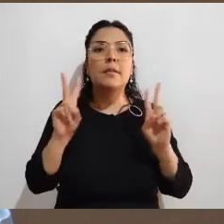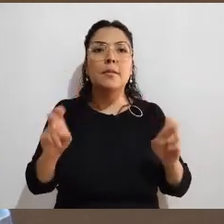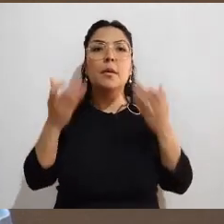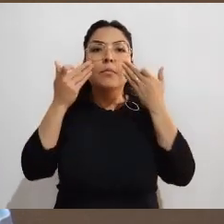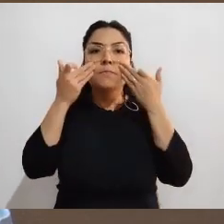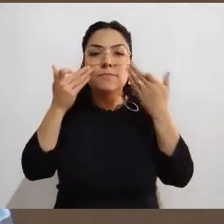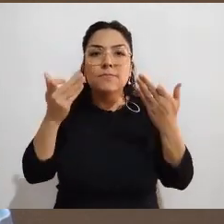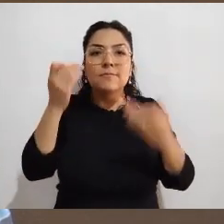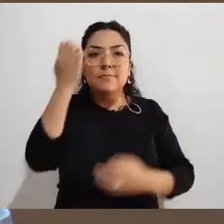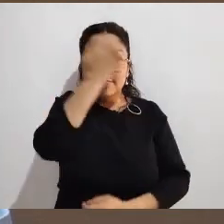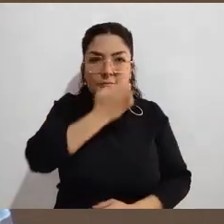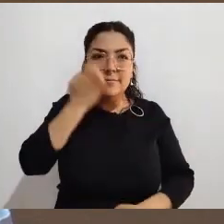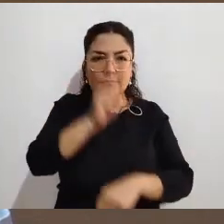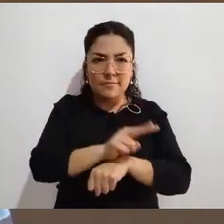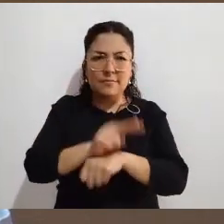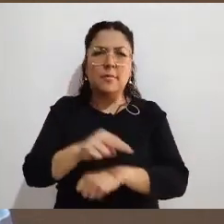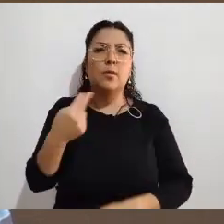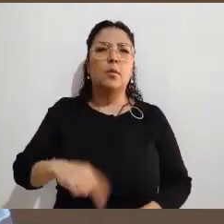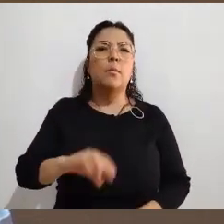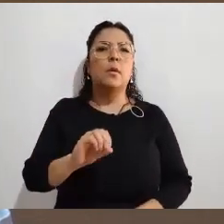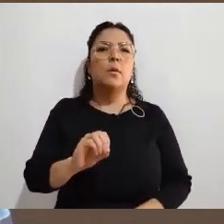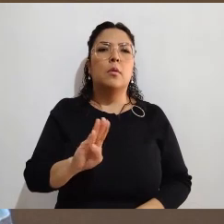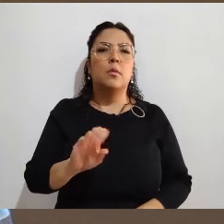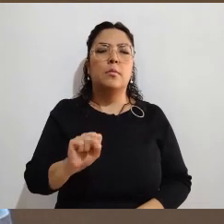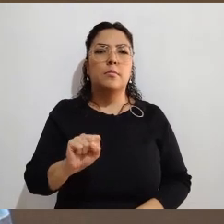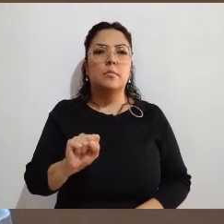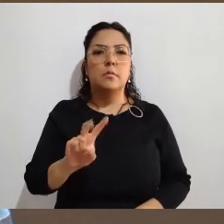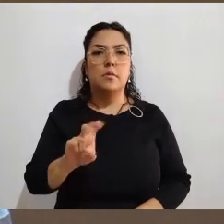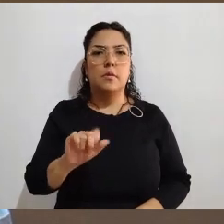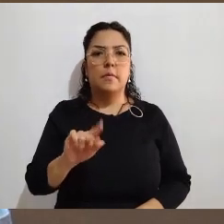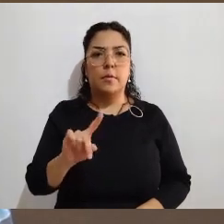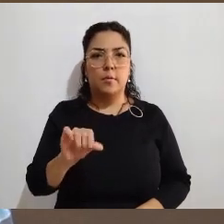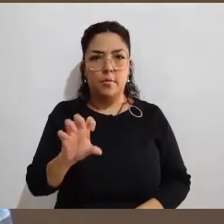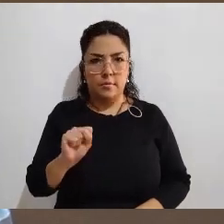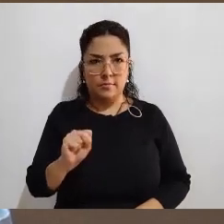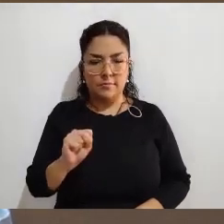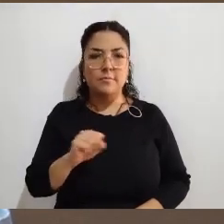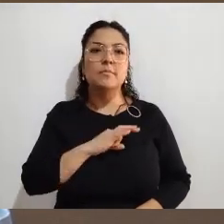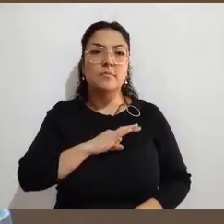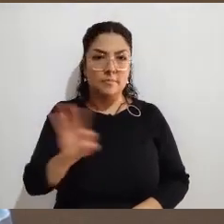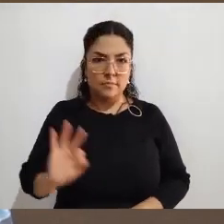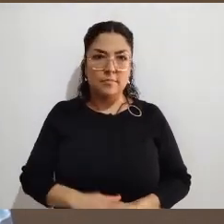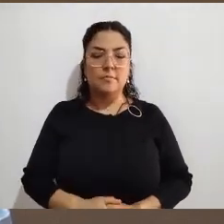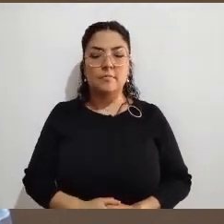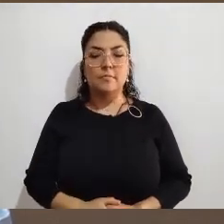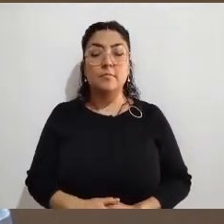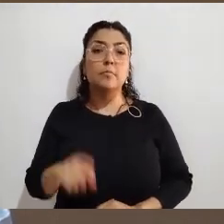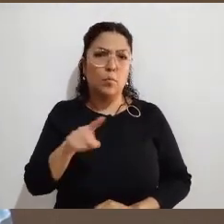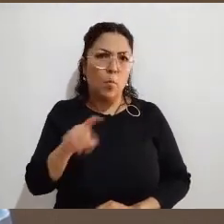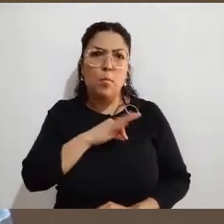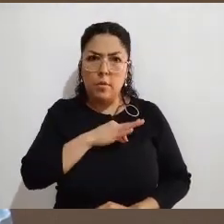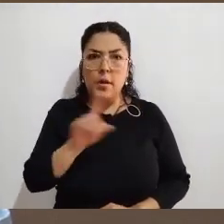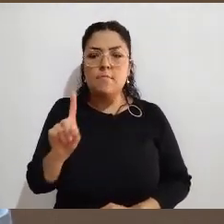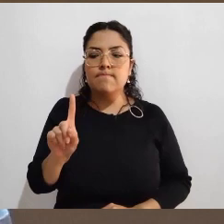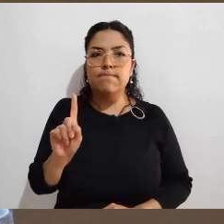observadores electorales. Y ahí viene toda la información y viene la liga para entrar al sistema donde